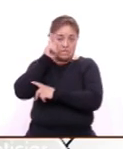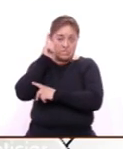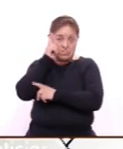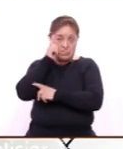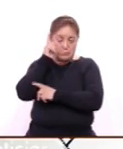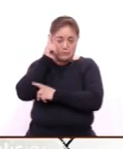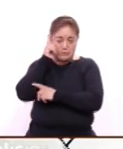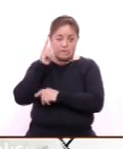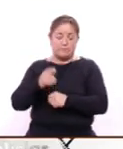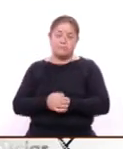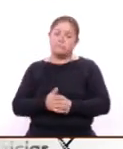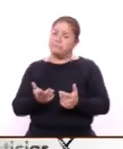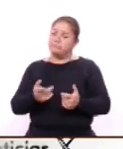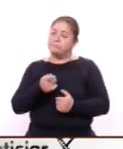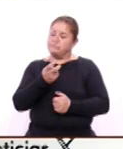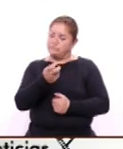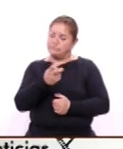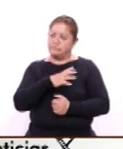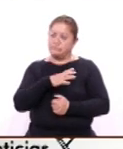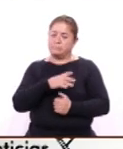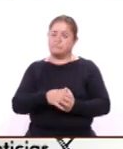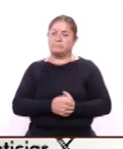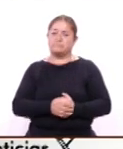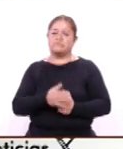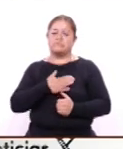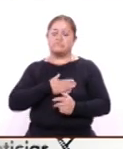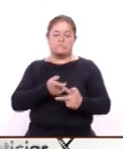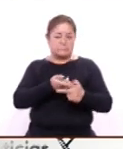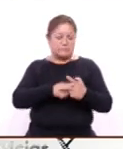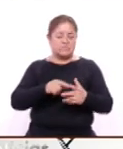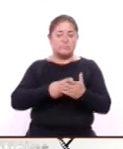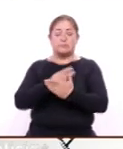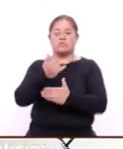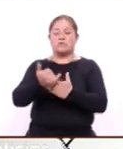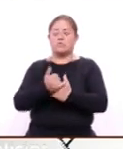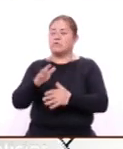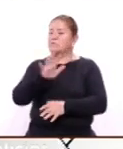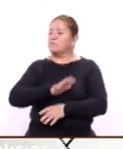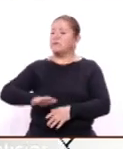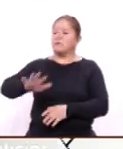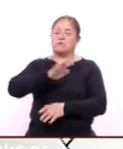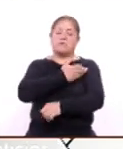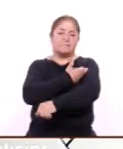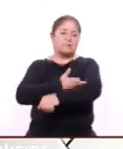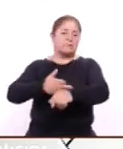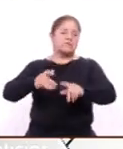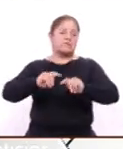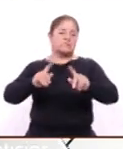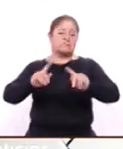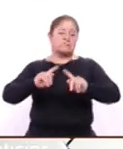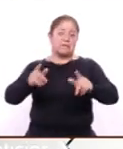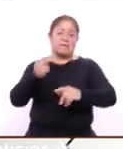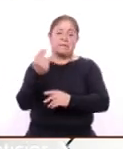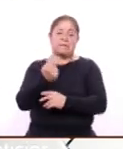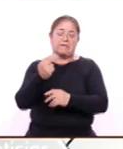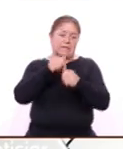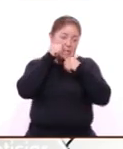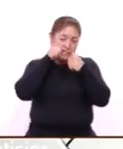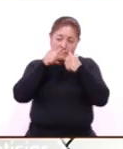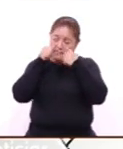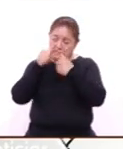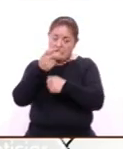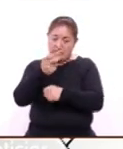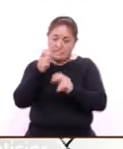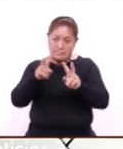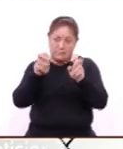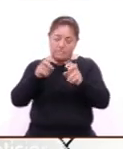y bueno, ahí estamos emprendiendo un gran, gran proyecto para todas las familias de Tlaxcala que necesitan atender ese tema que